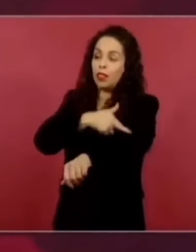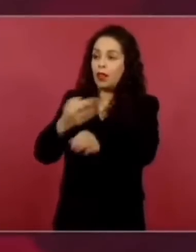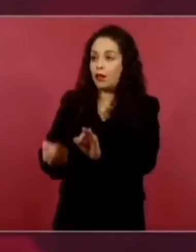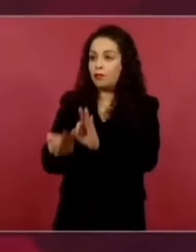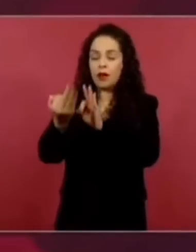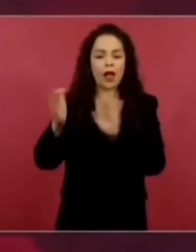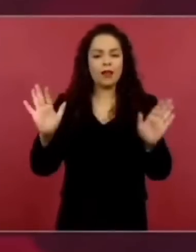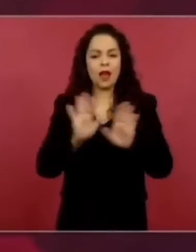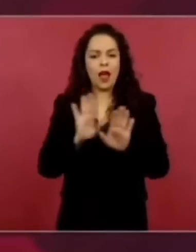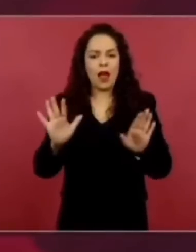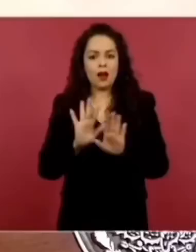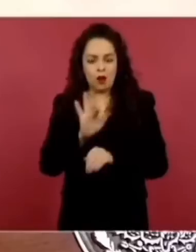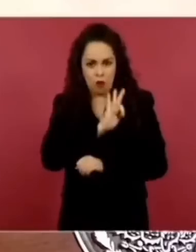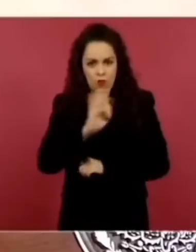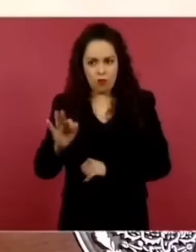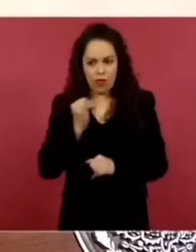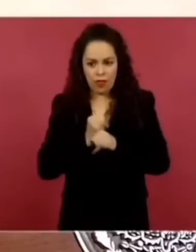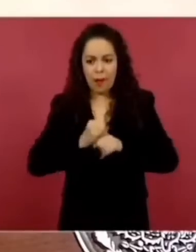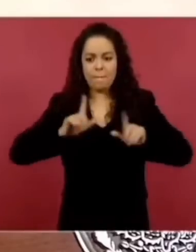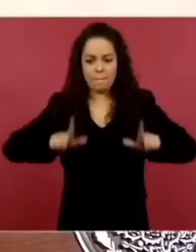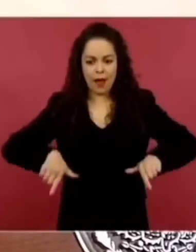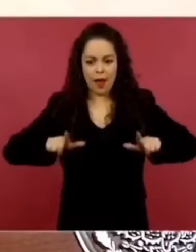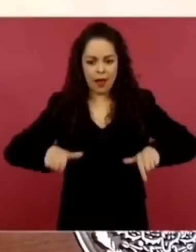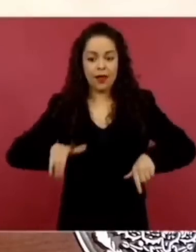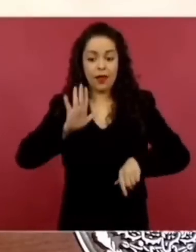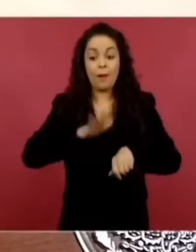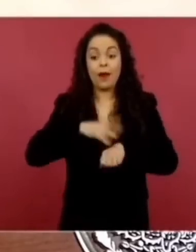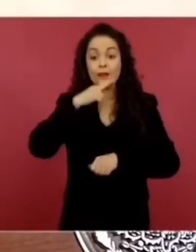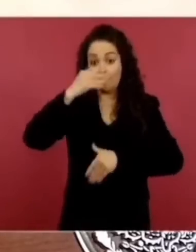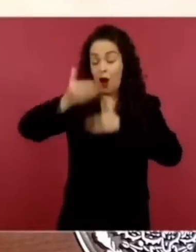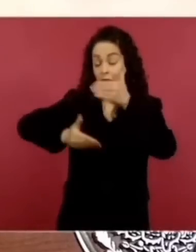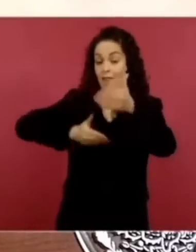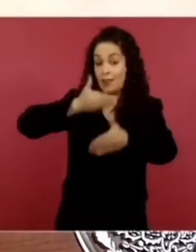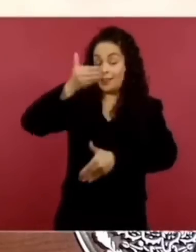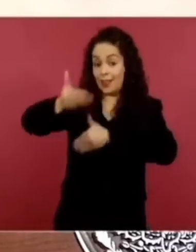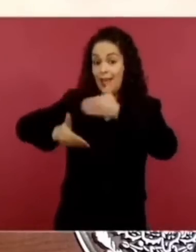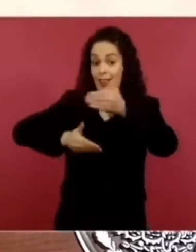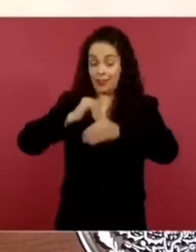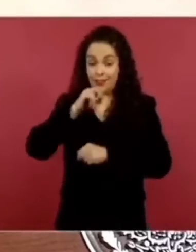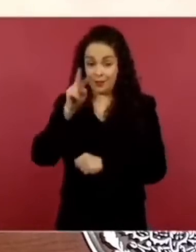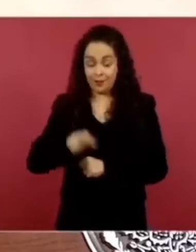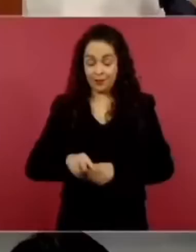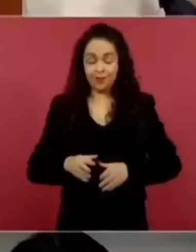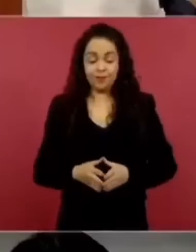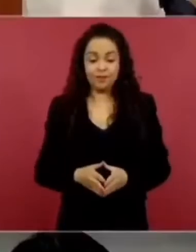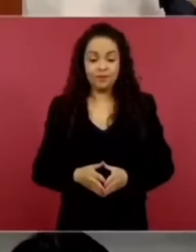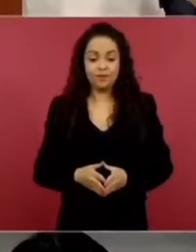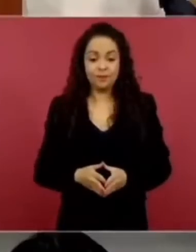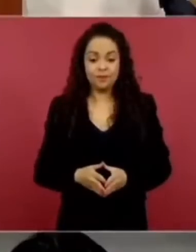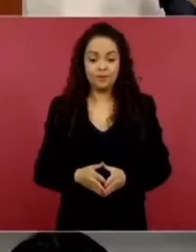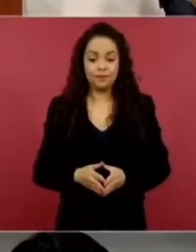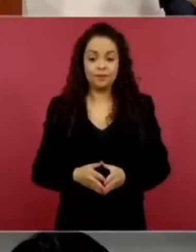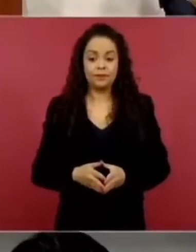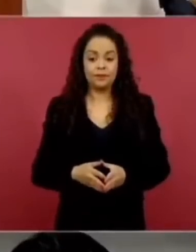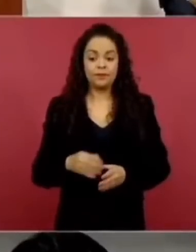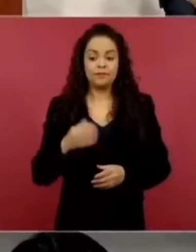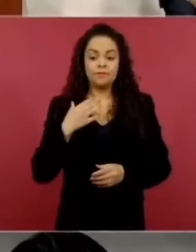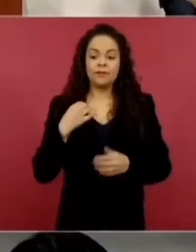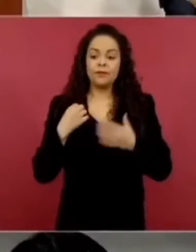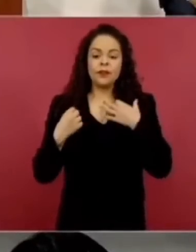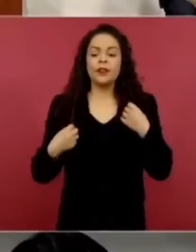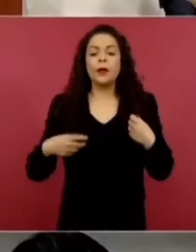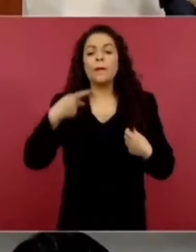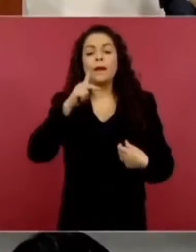se ha avanzado bastante en eso. No, una investigación porque hay gente que señalara